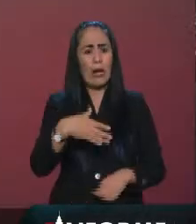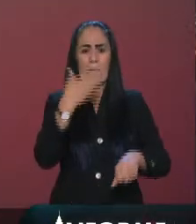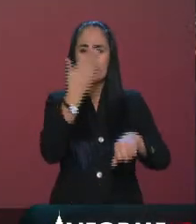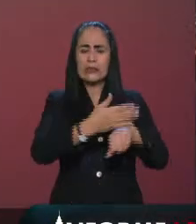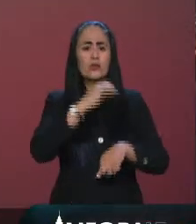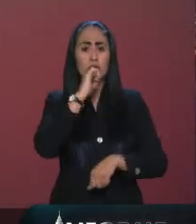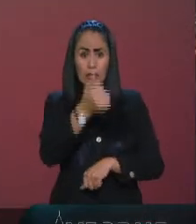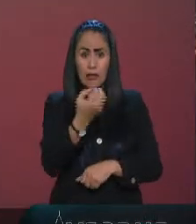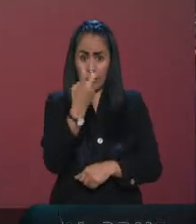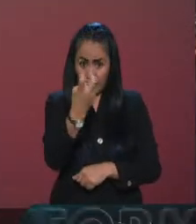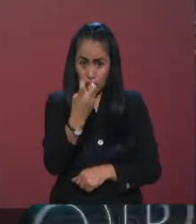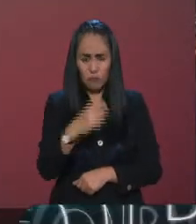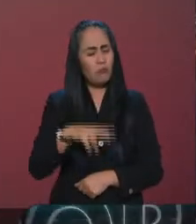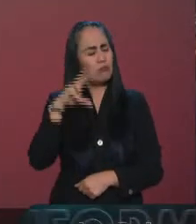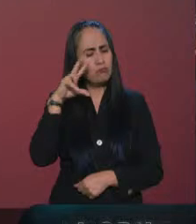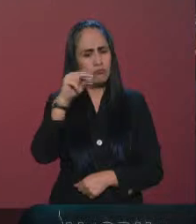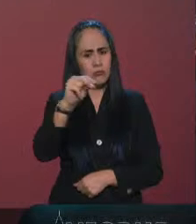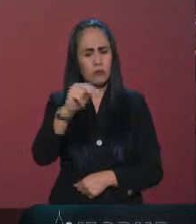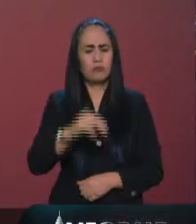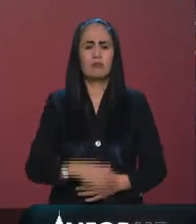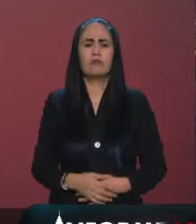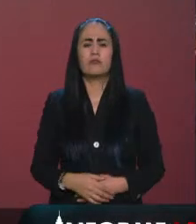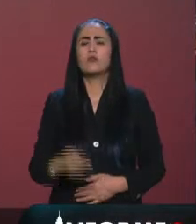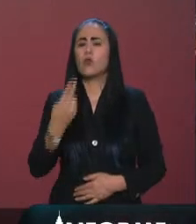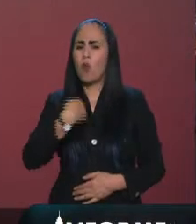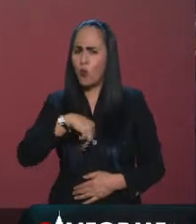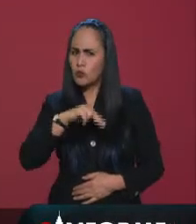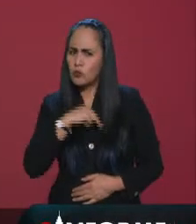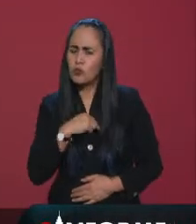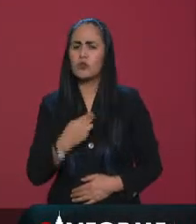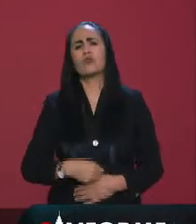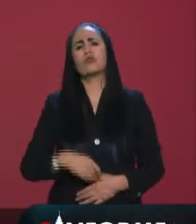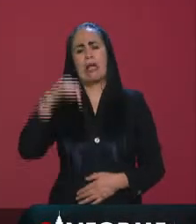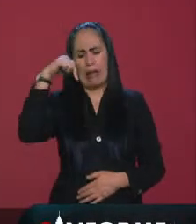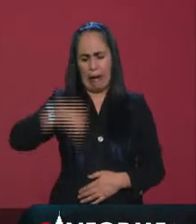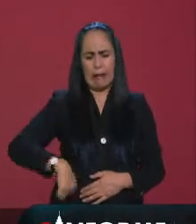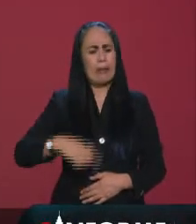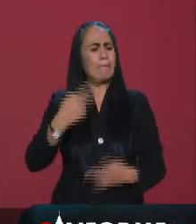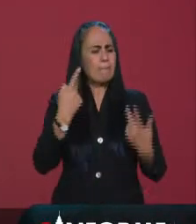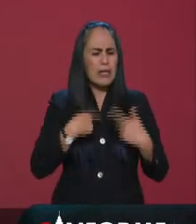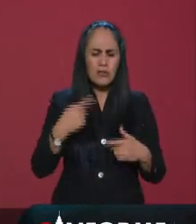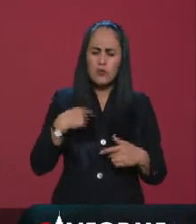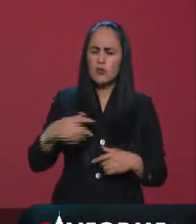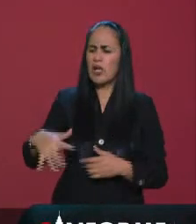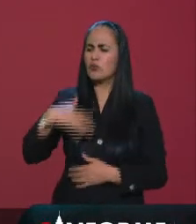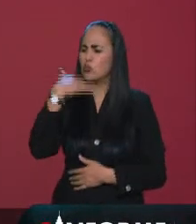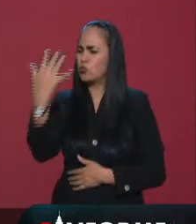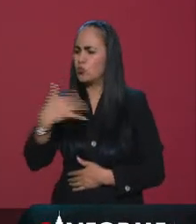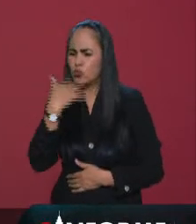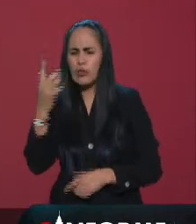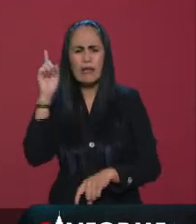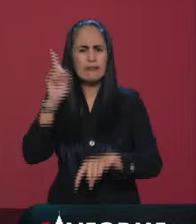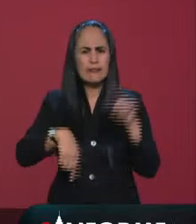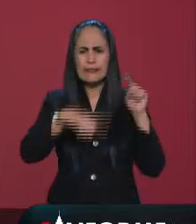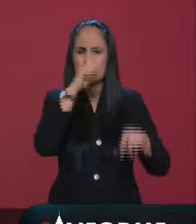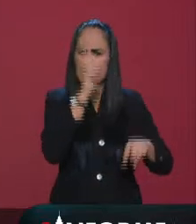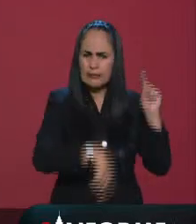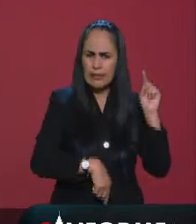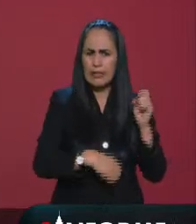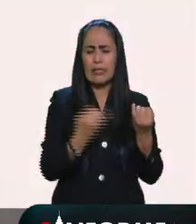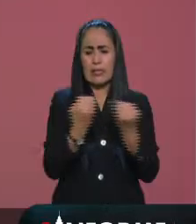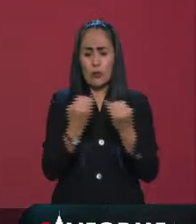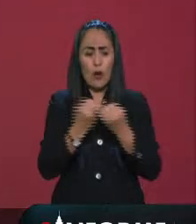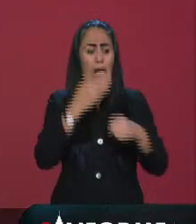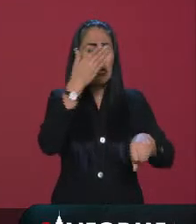hay que seguir limpiando al país de corrupción y acabar con la